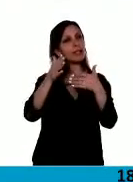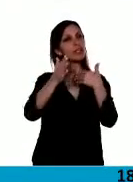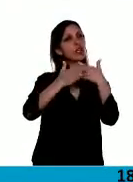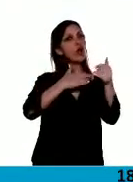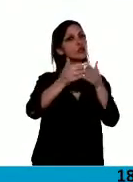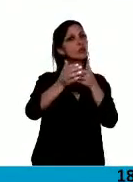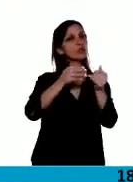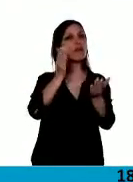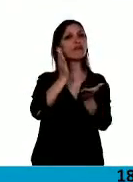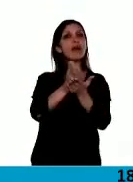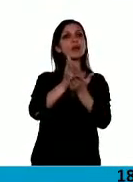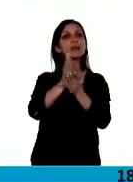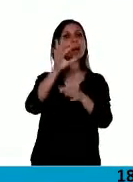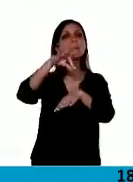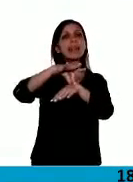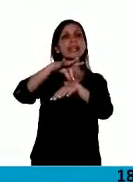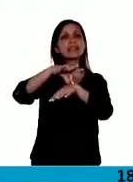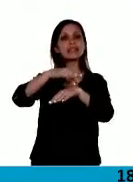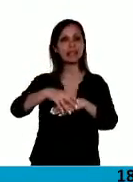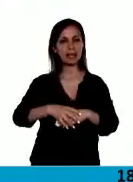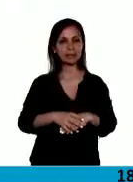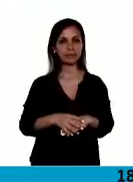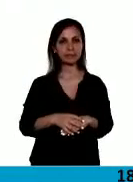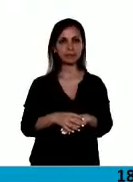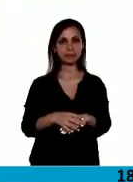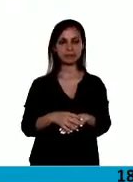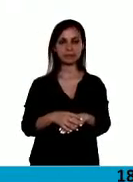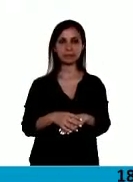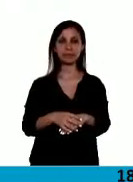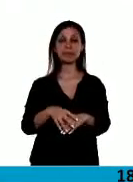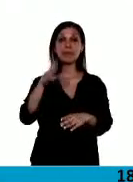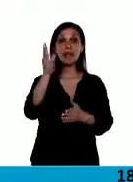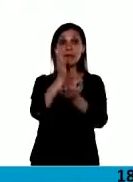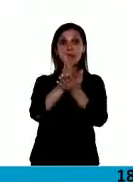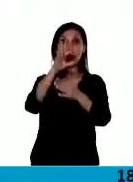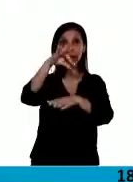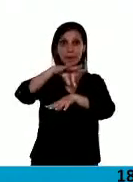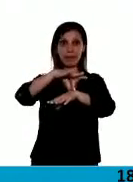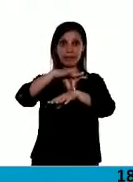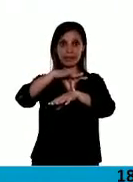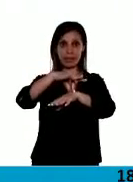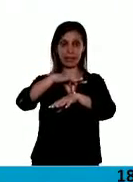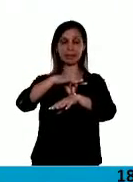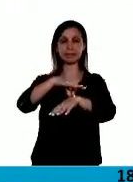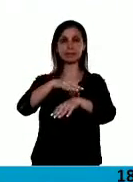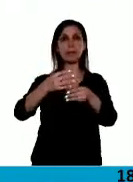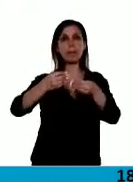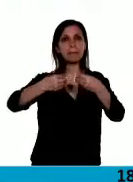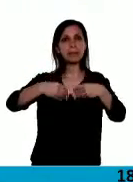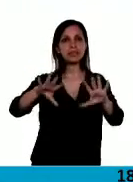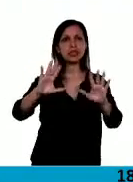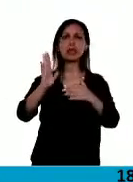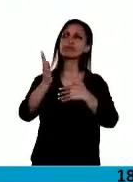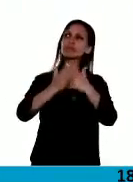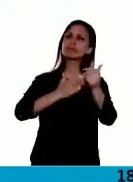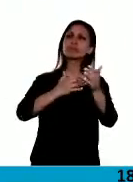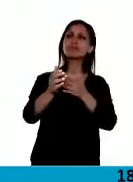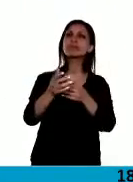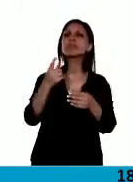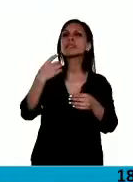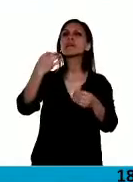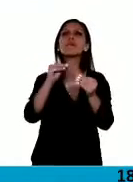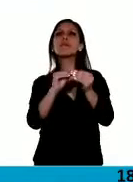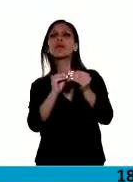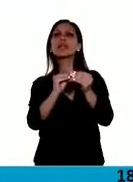Facultad de Medicina, señor Presidente. Esta facultad que se empezó a construir, ¿sabe por qué, señor